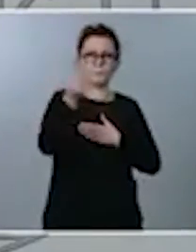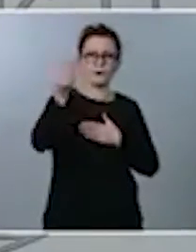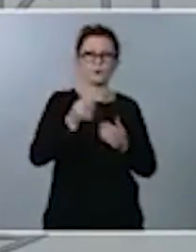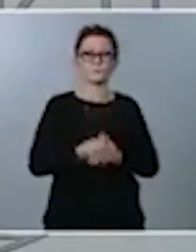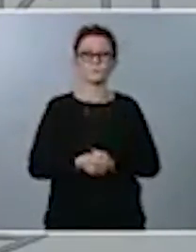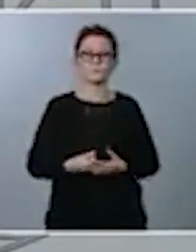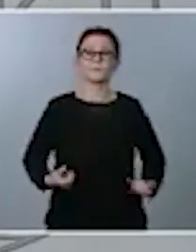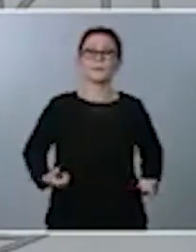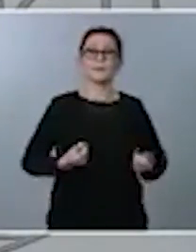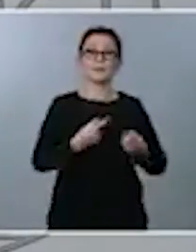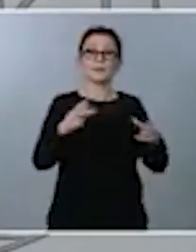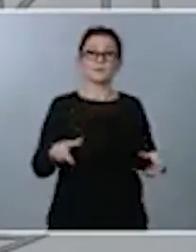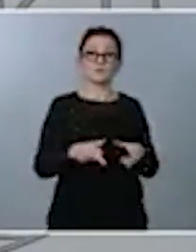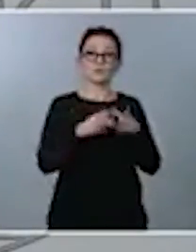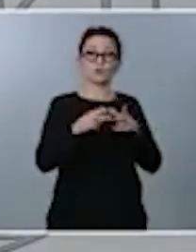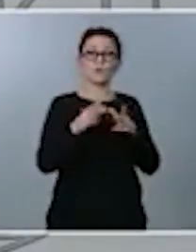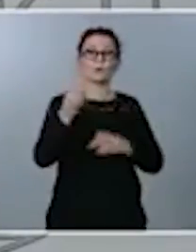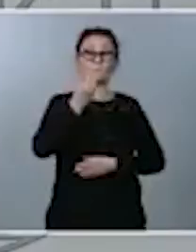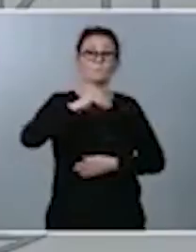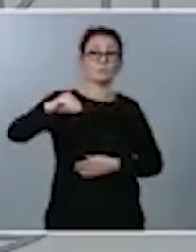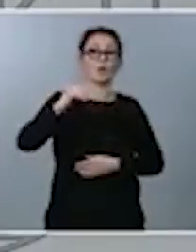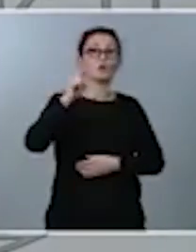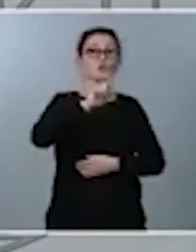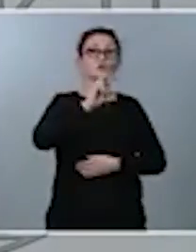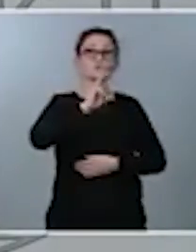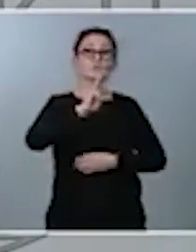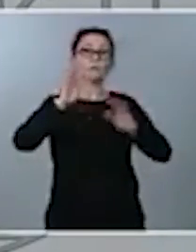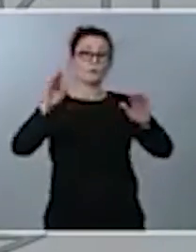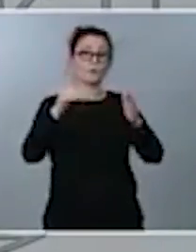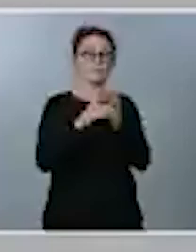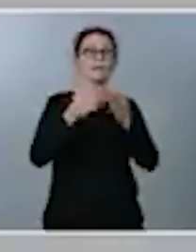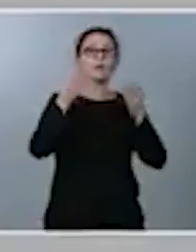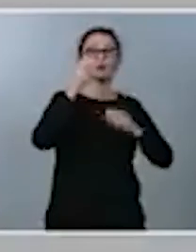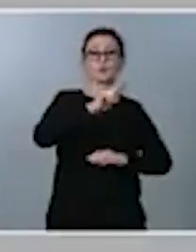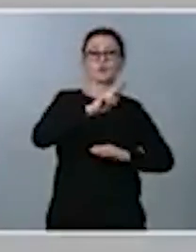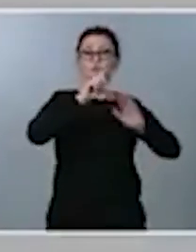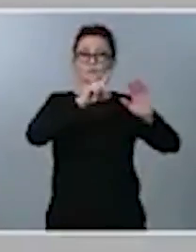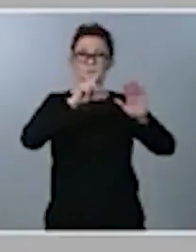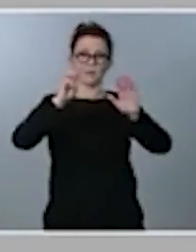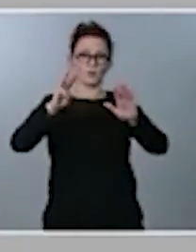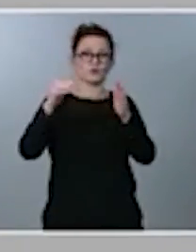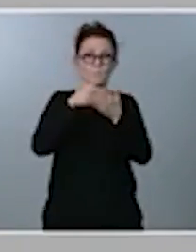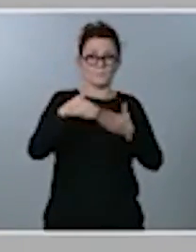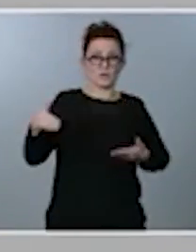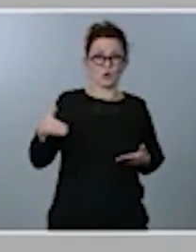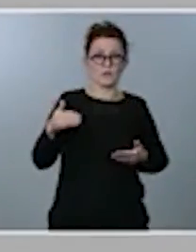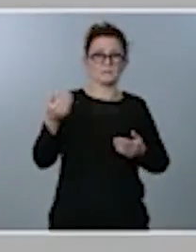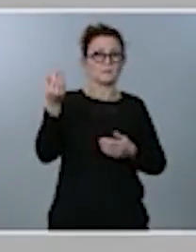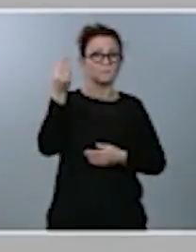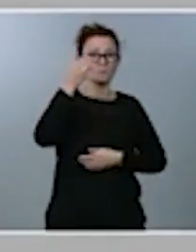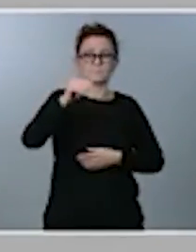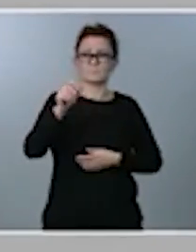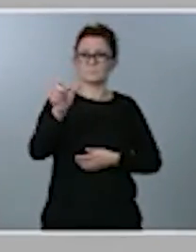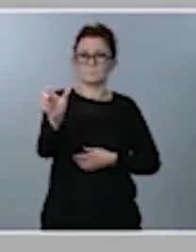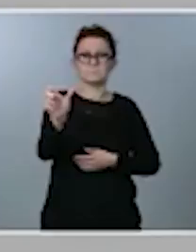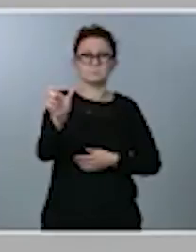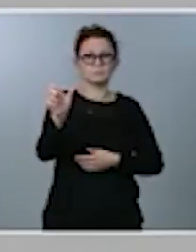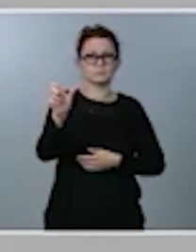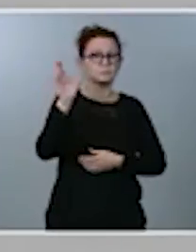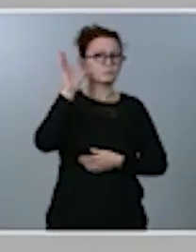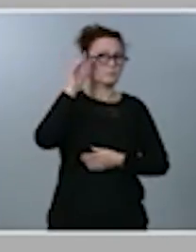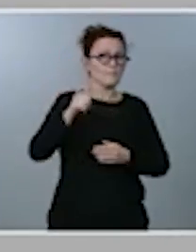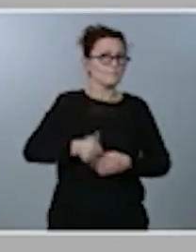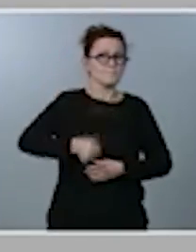se eleva hasta 239.765 millones, la mayor cifra de la historia, representando un 10%